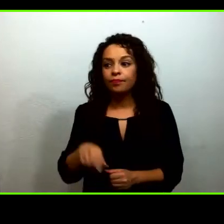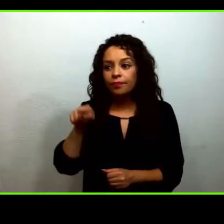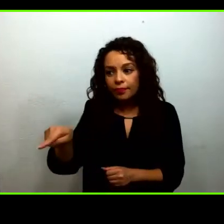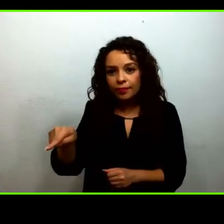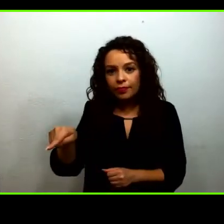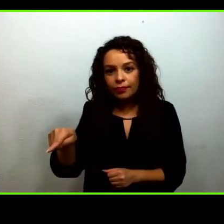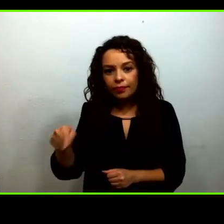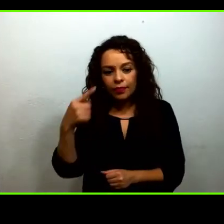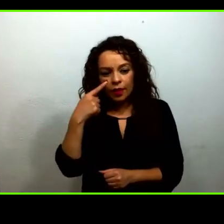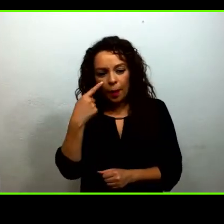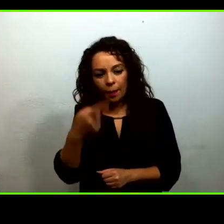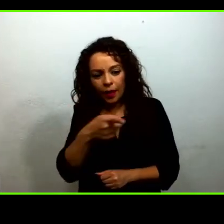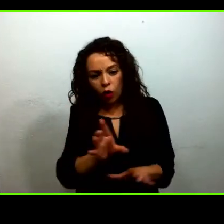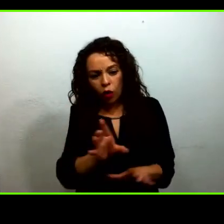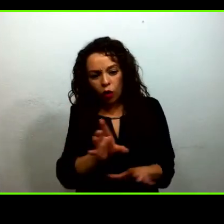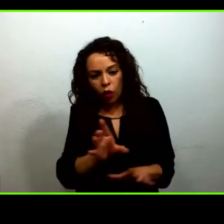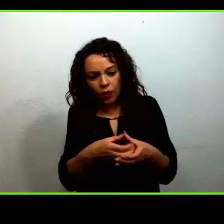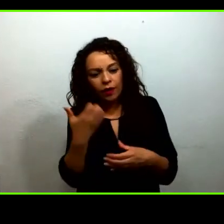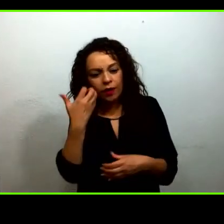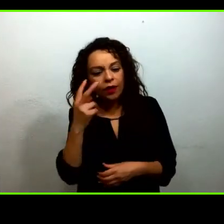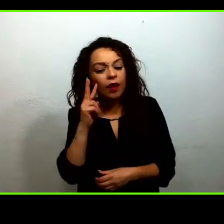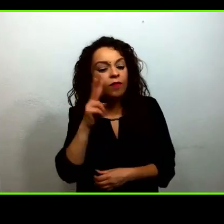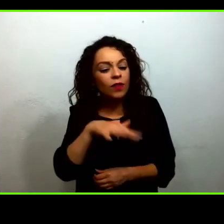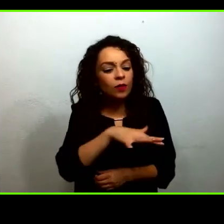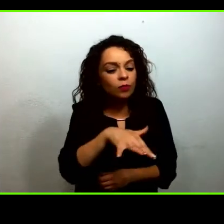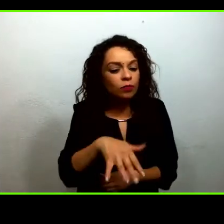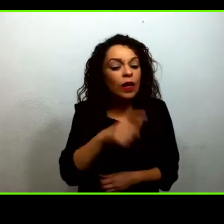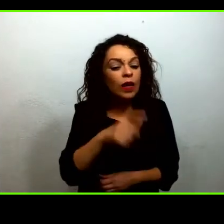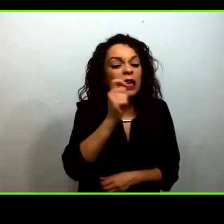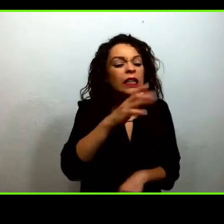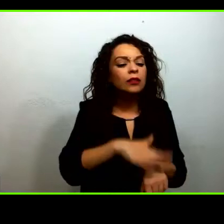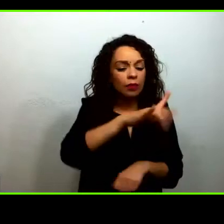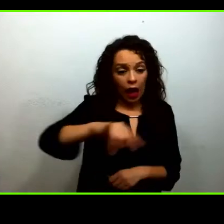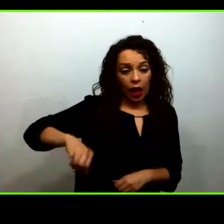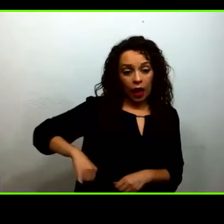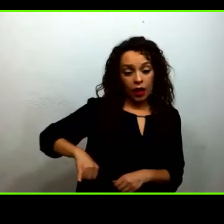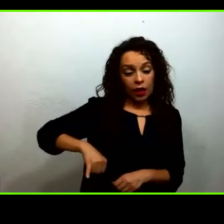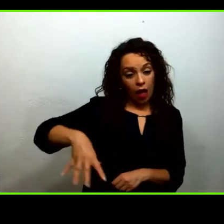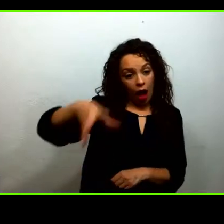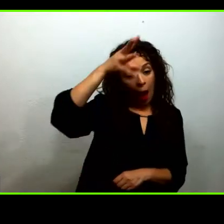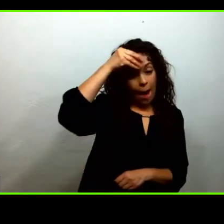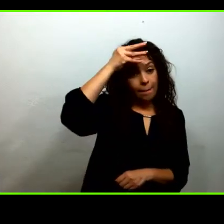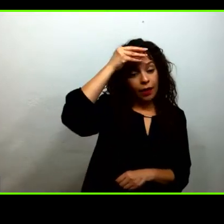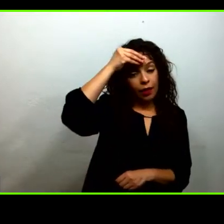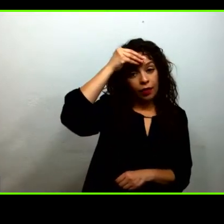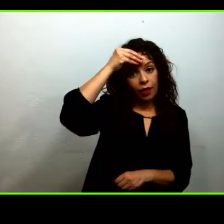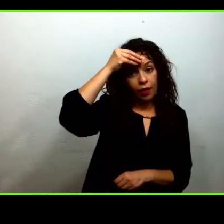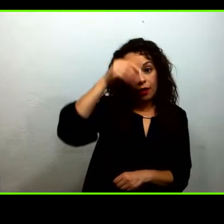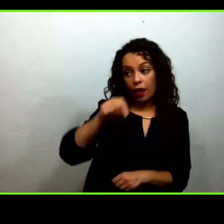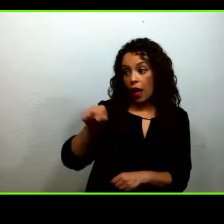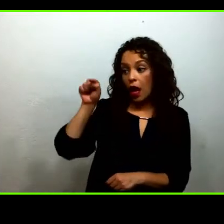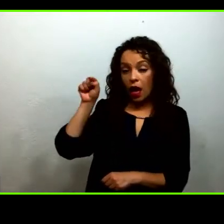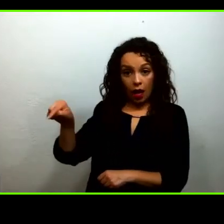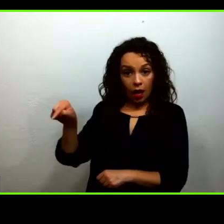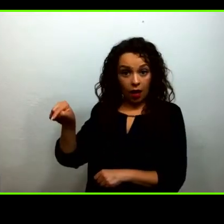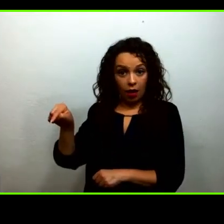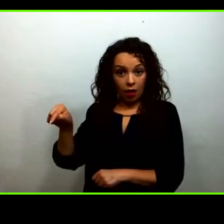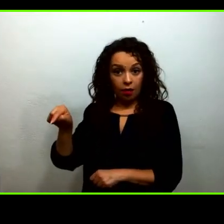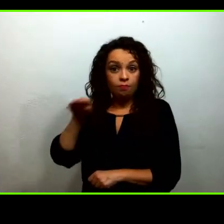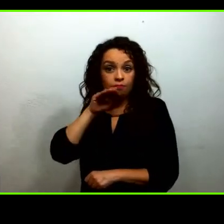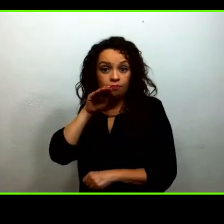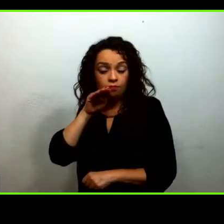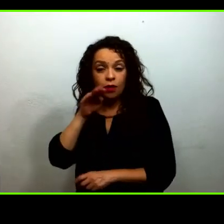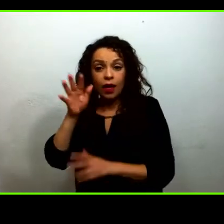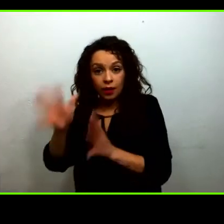comunidad quién más quería aprender lo que ella a su vez había aprendido